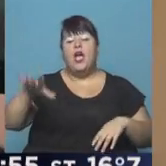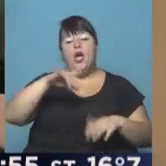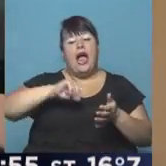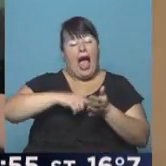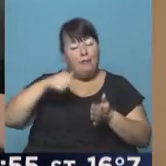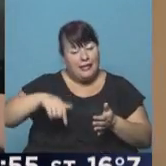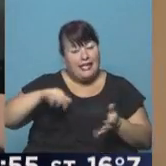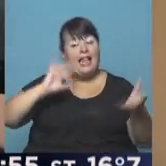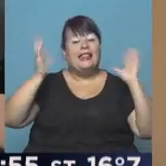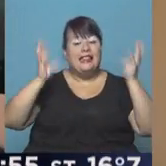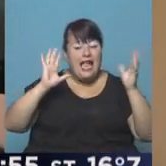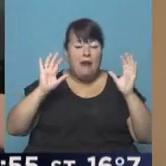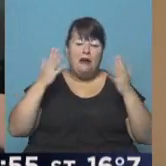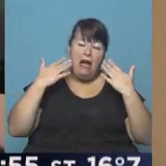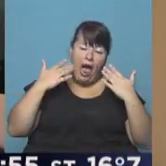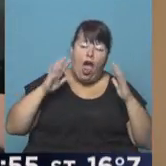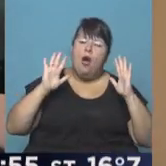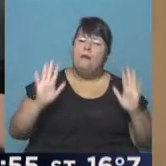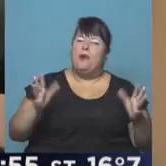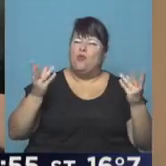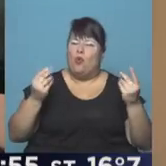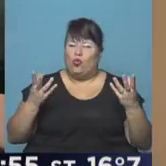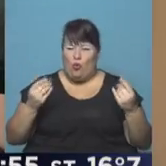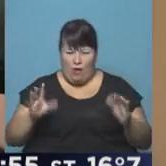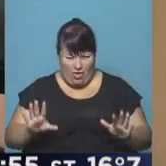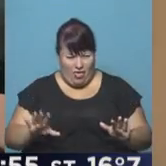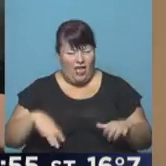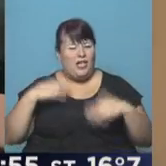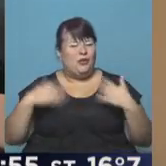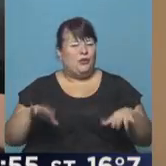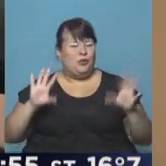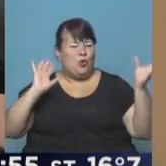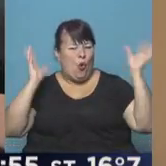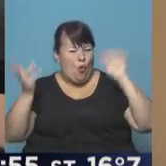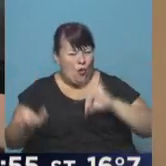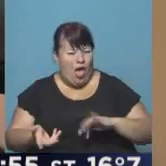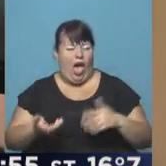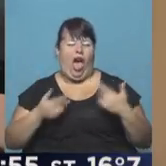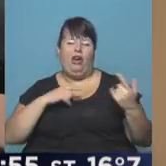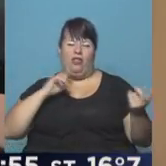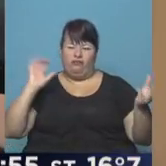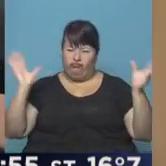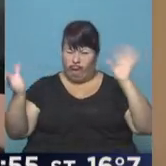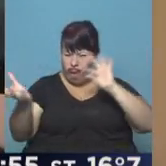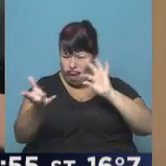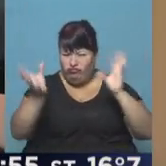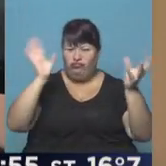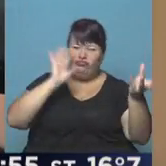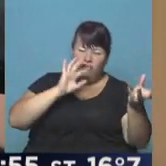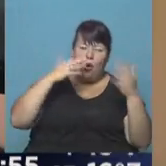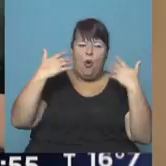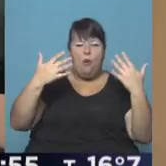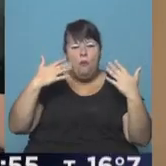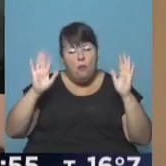Buenos Aires, el tiempo está templadito, pero muy húmedo. Hay muchísima nubosidad que está dando vueltas, por momentos hay